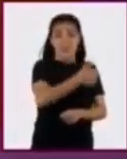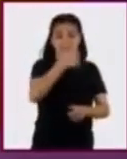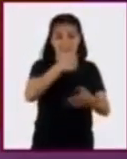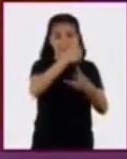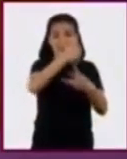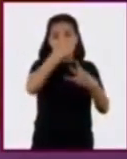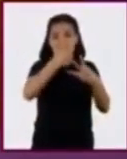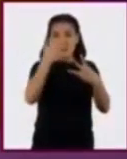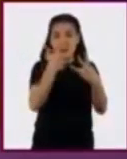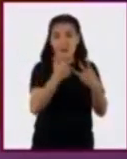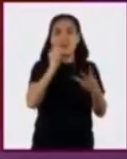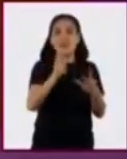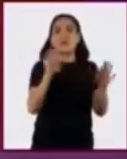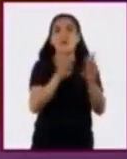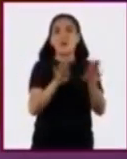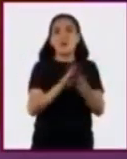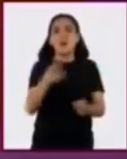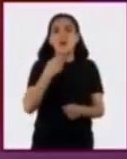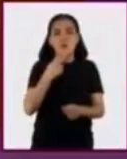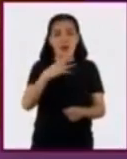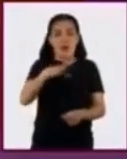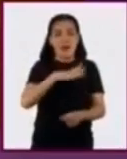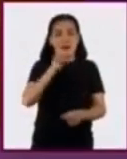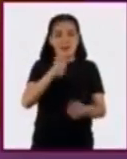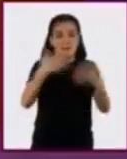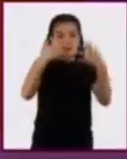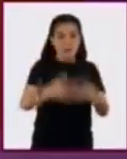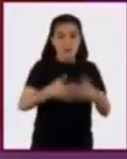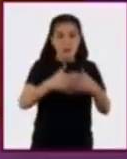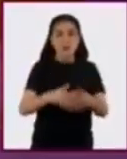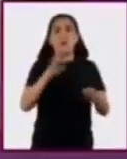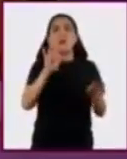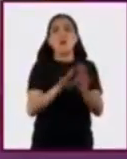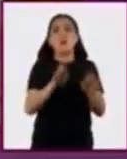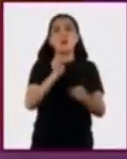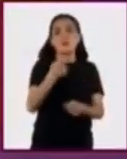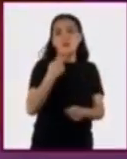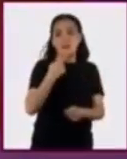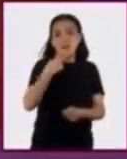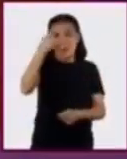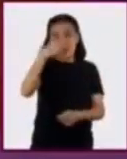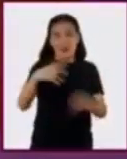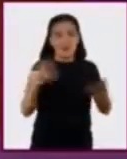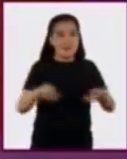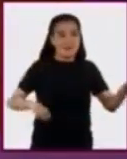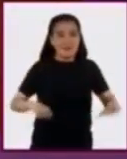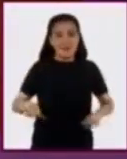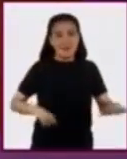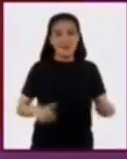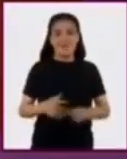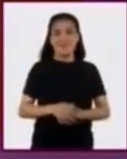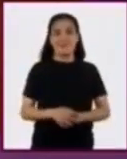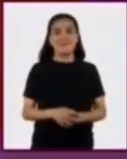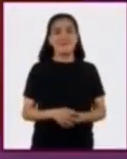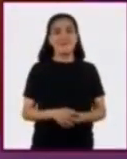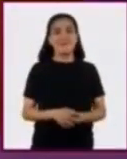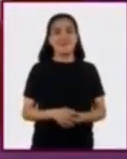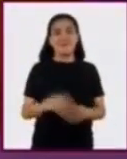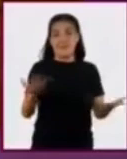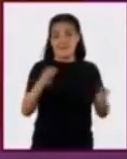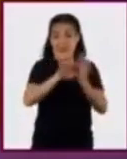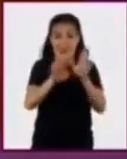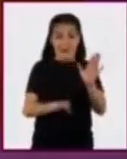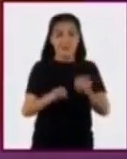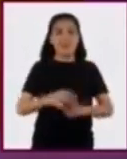estos sectores utilizan máquinas, herramientas e instrumentos para realizar sus actividades? Por